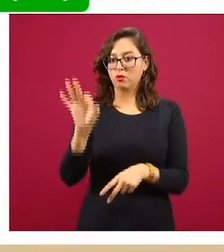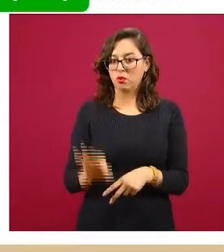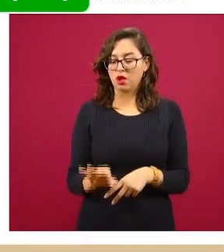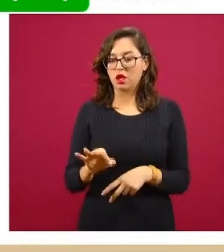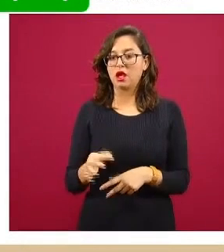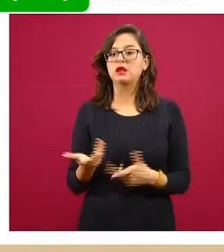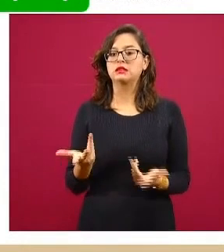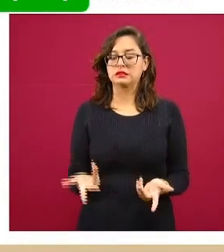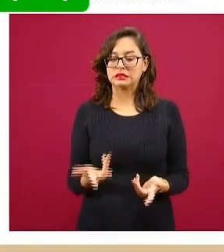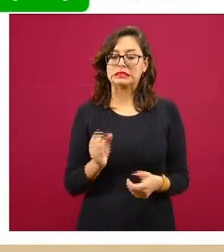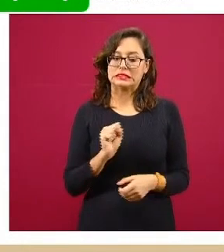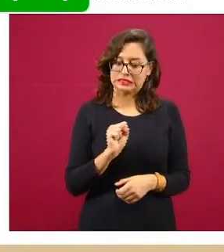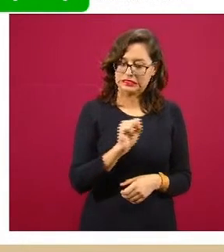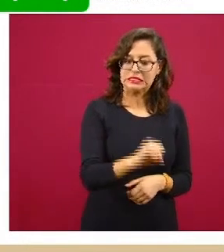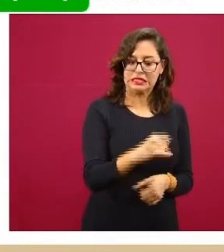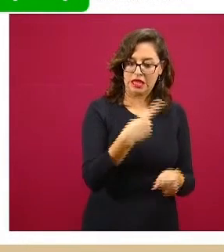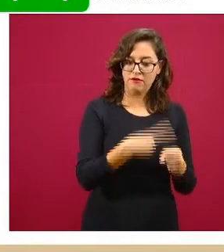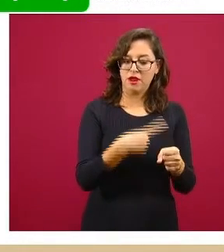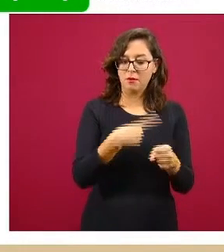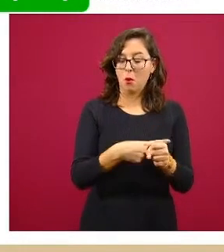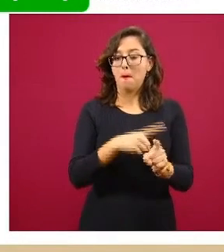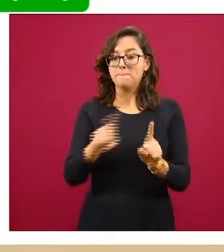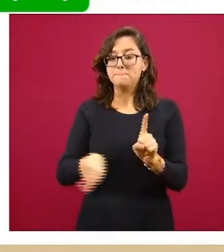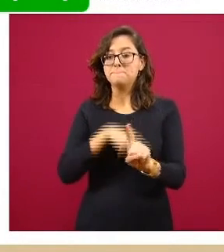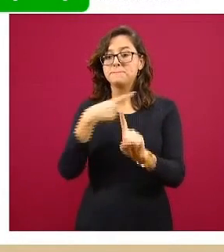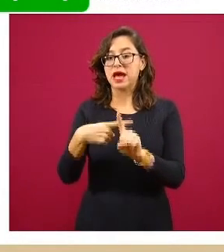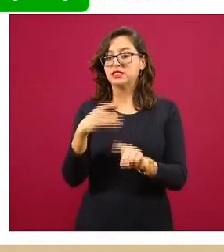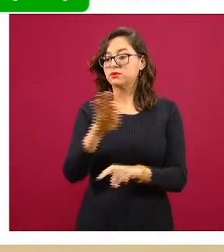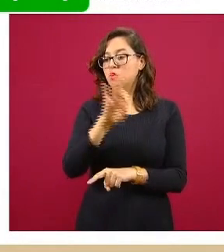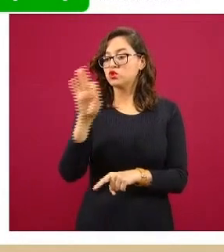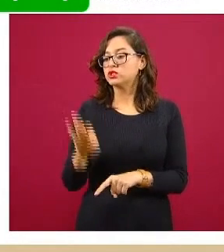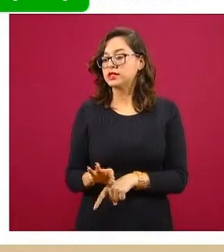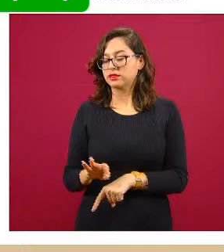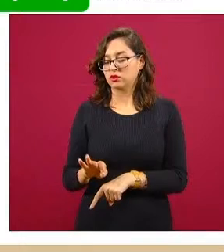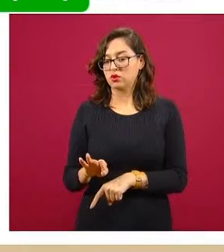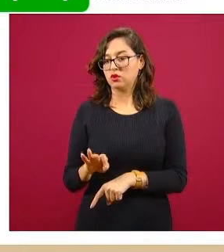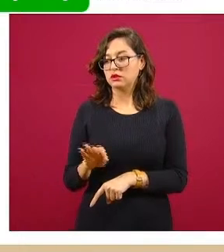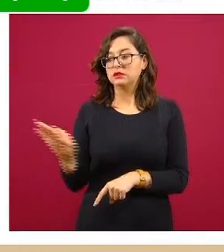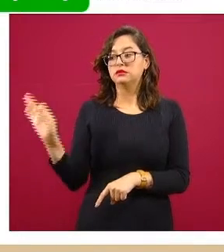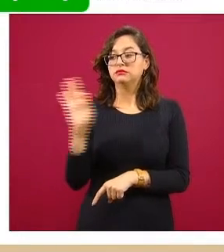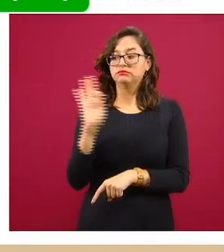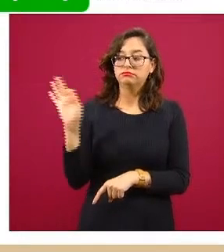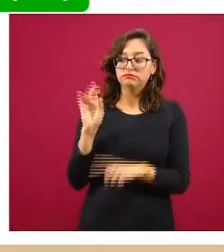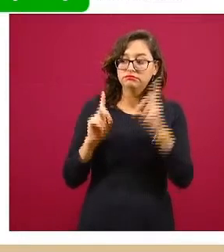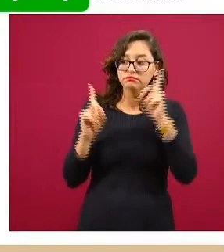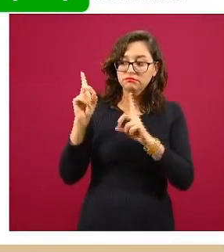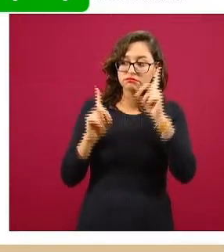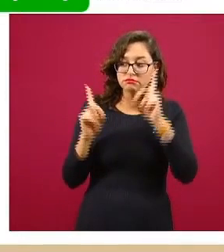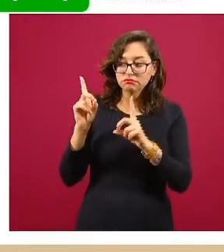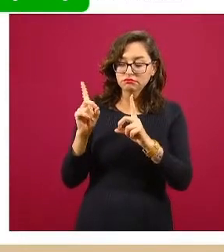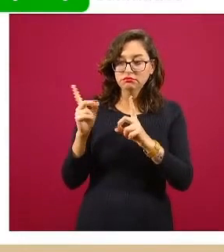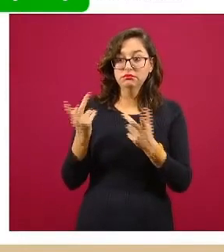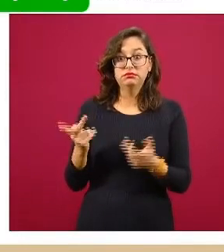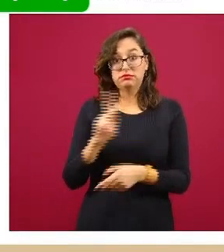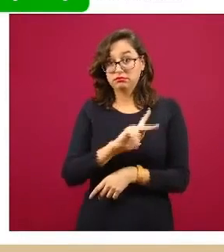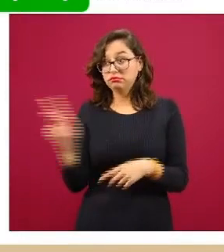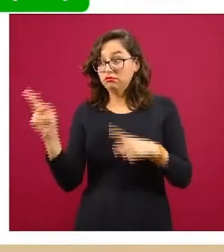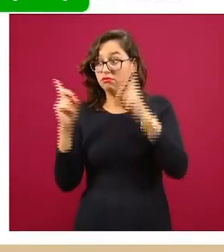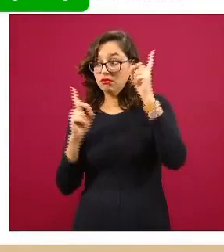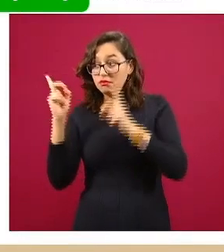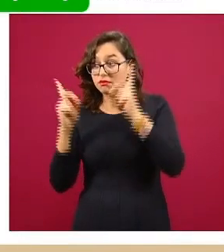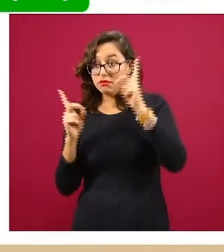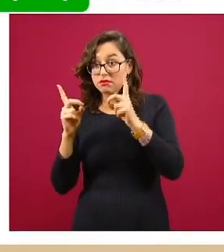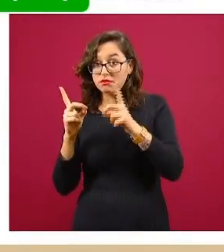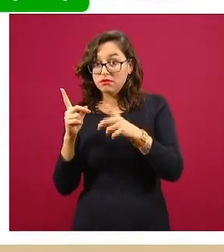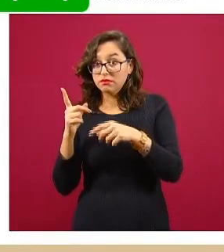confirmados, a los que se les agrega el porcentaje de positividad de los casos sospechosos. O no todos los sospechosos,